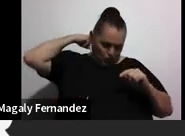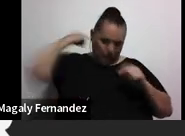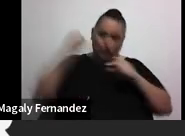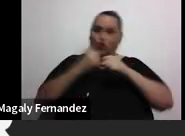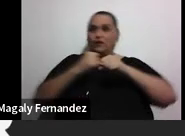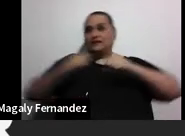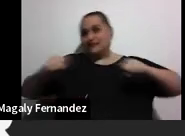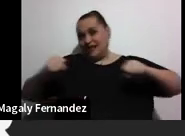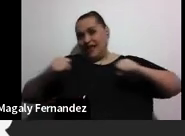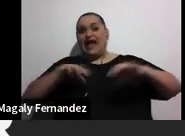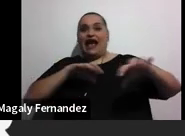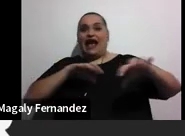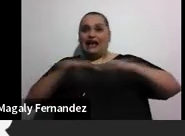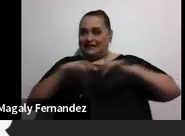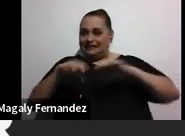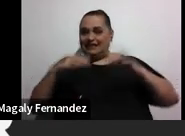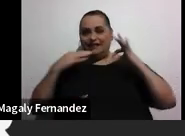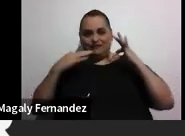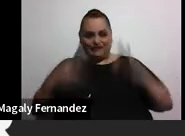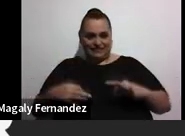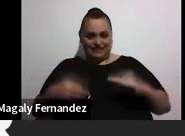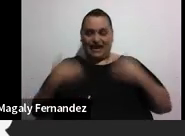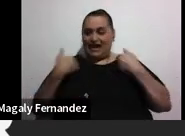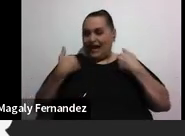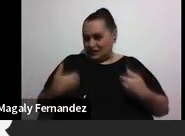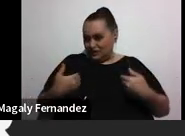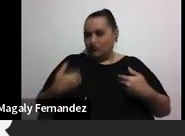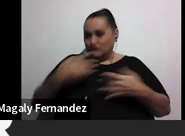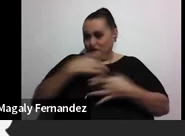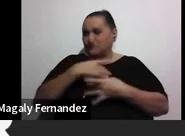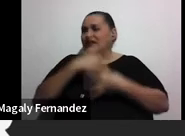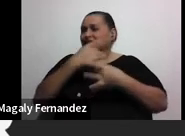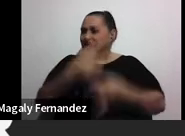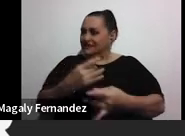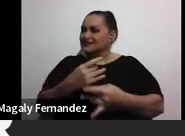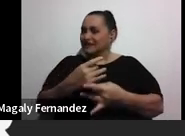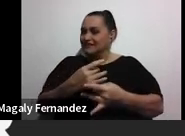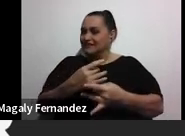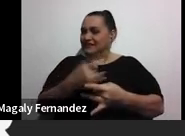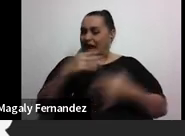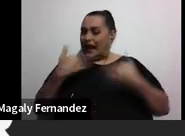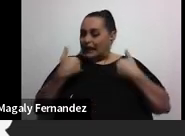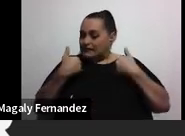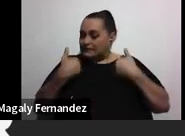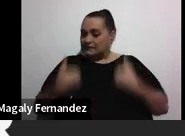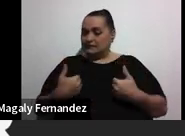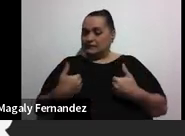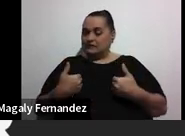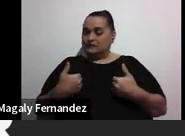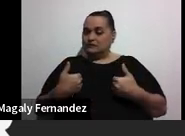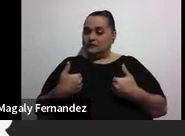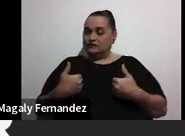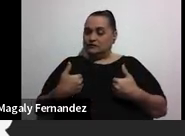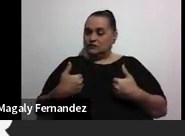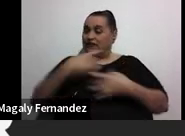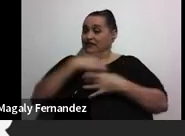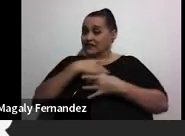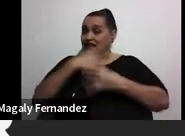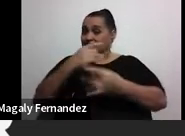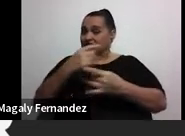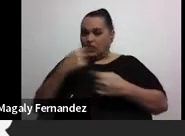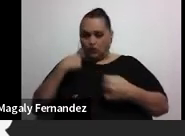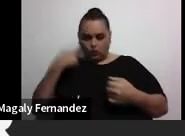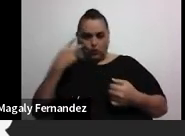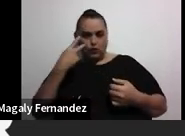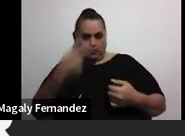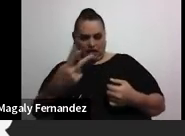física, cansancio. Qué interesante porque el cansancio es interesante cuando uno ve esto porque